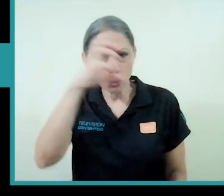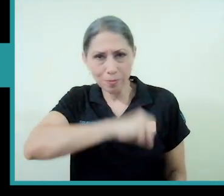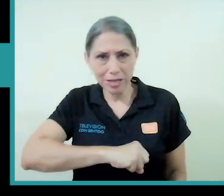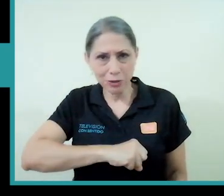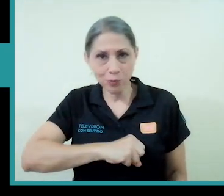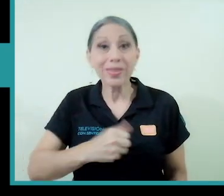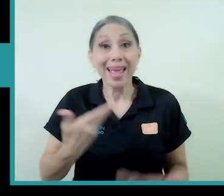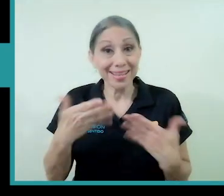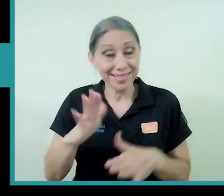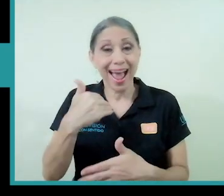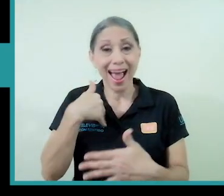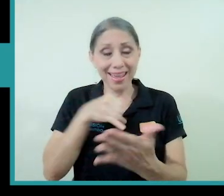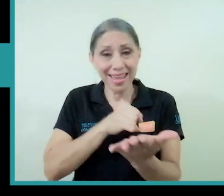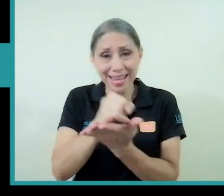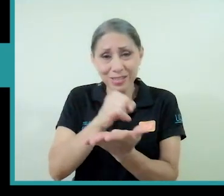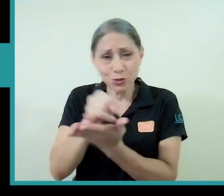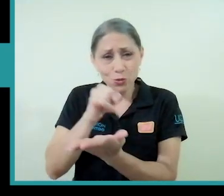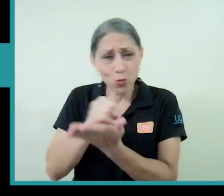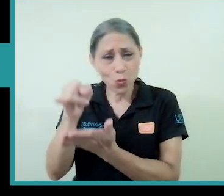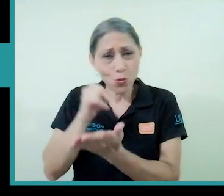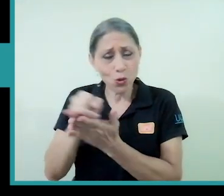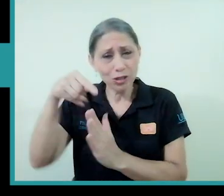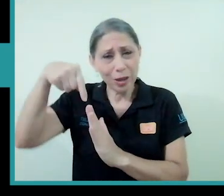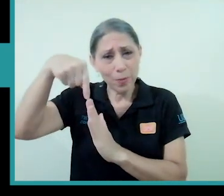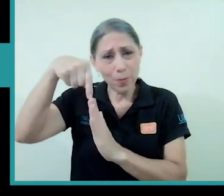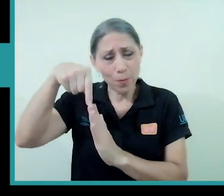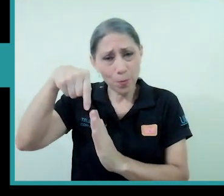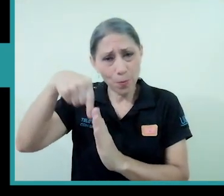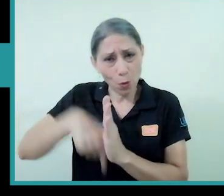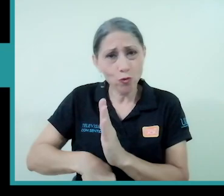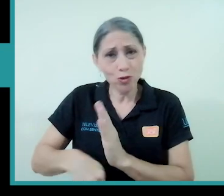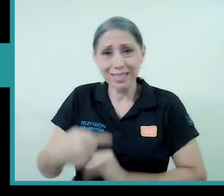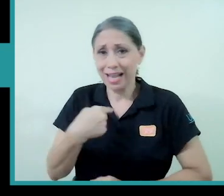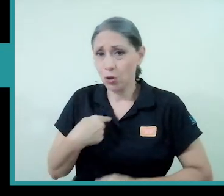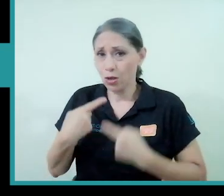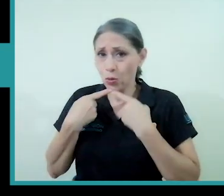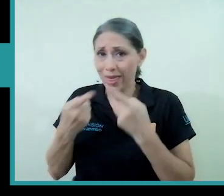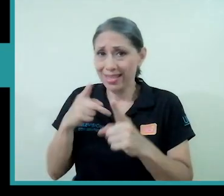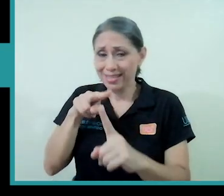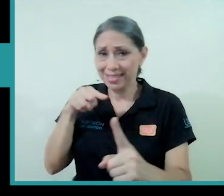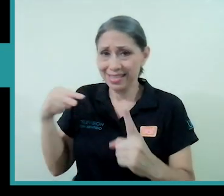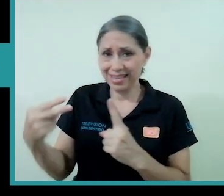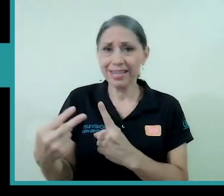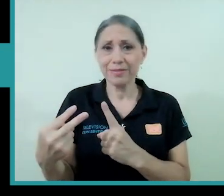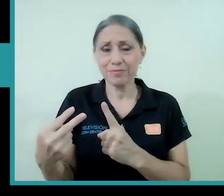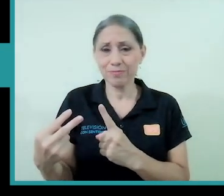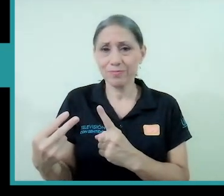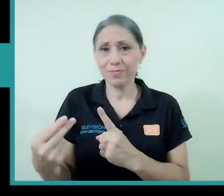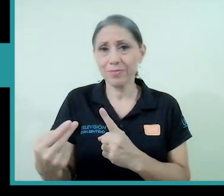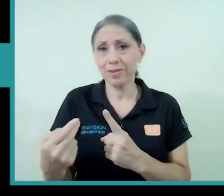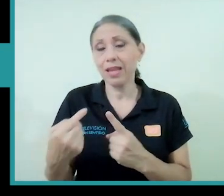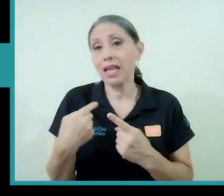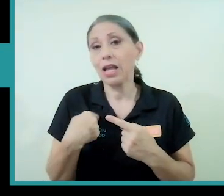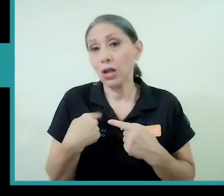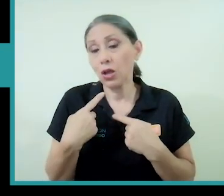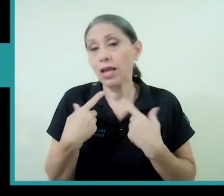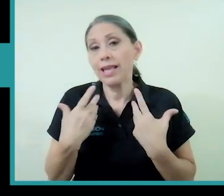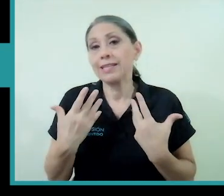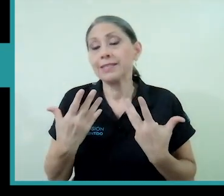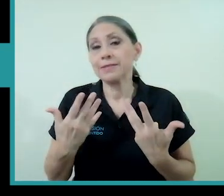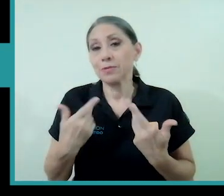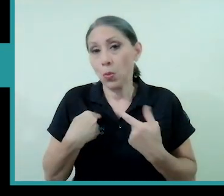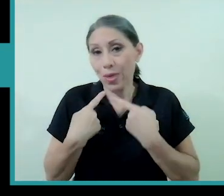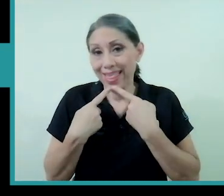profundizan este punto de vista que voy a expresar aquí así en Abuelo de Pájaro y es